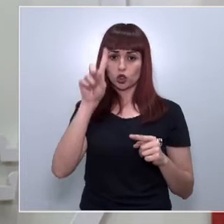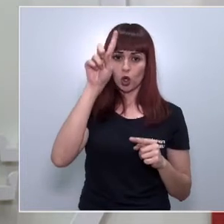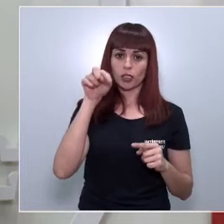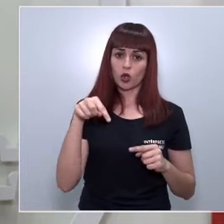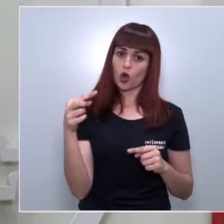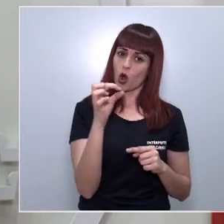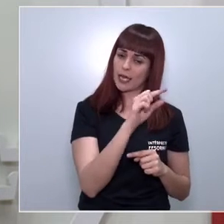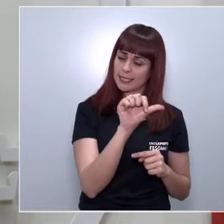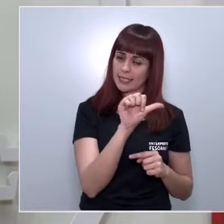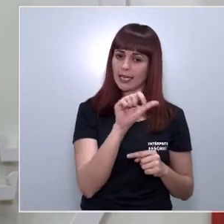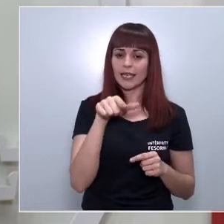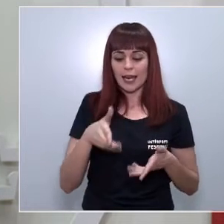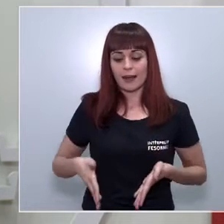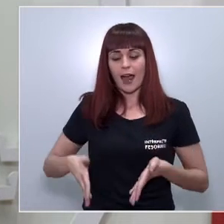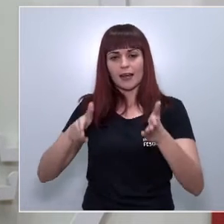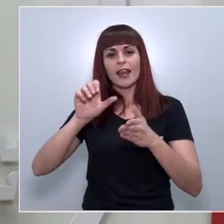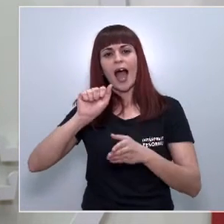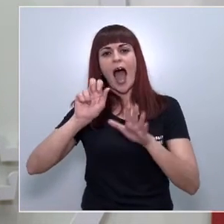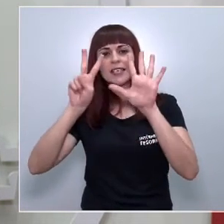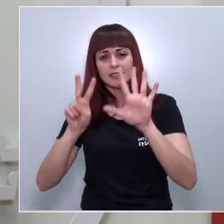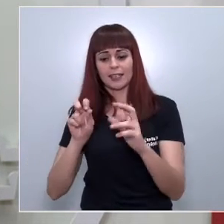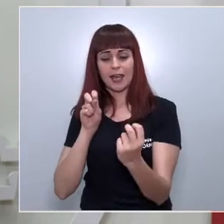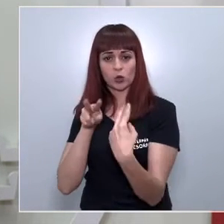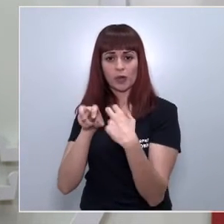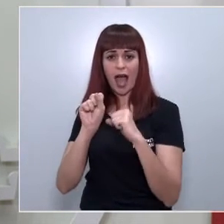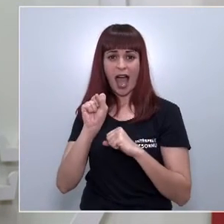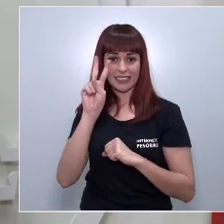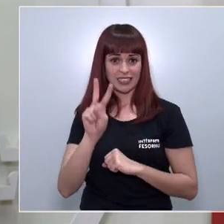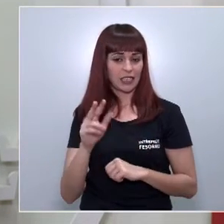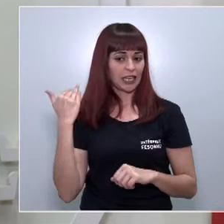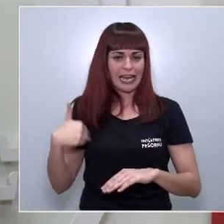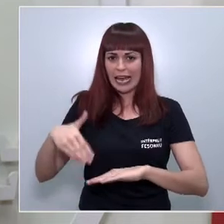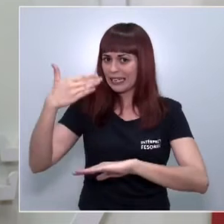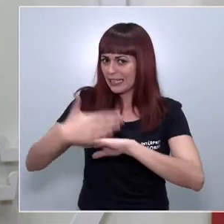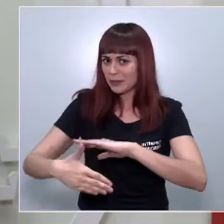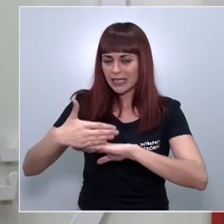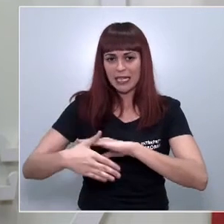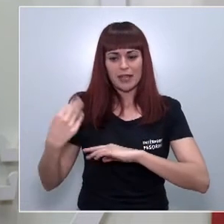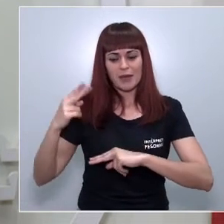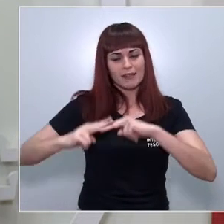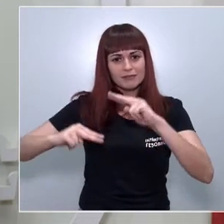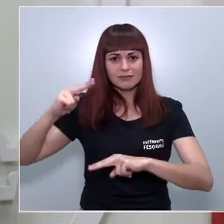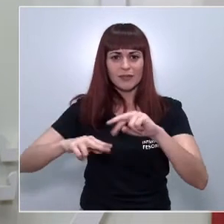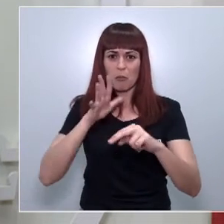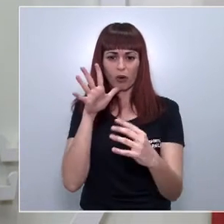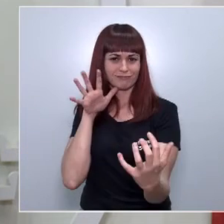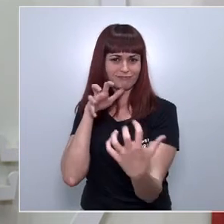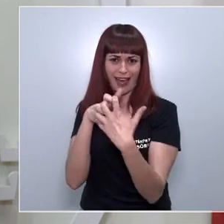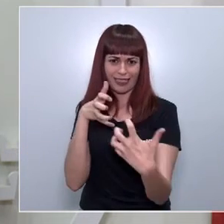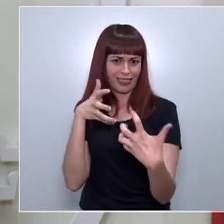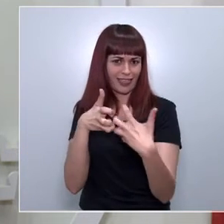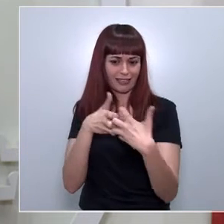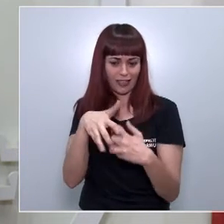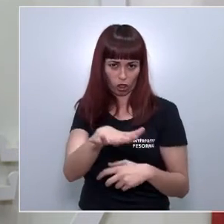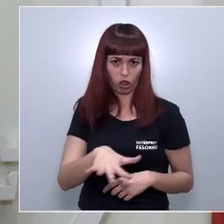tercer carril de la A7, que se encuentra al límite de su capacidad, lo que genera numerosos accidentes de tráfico